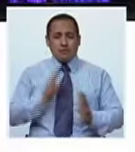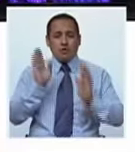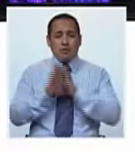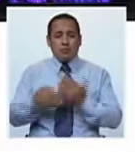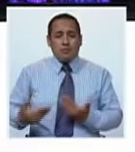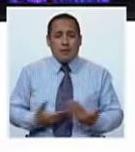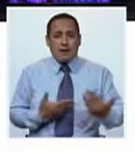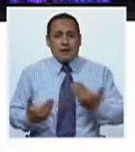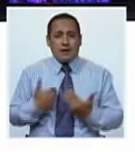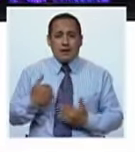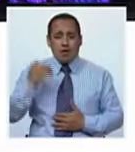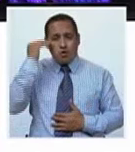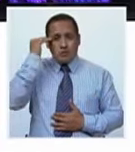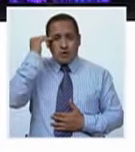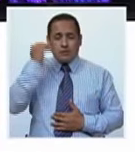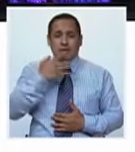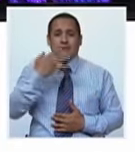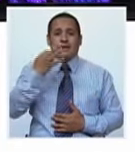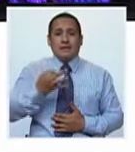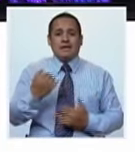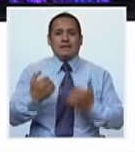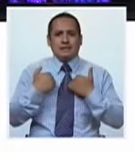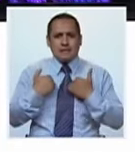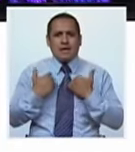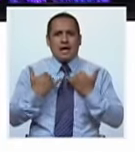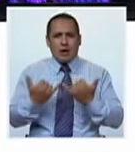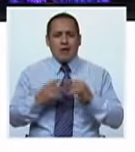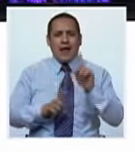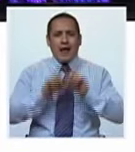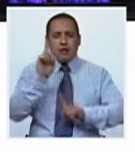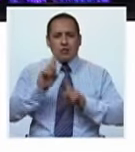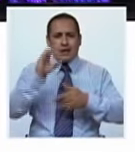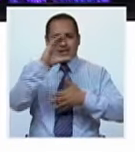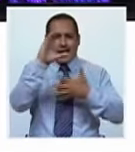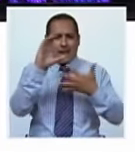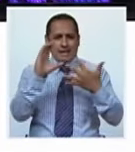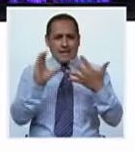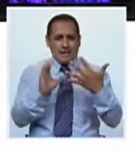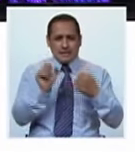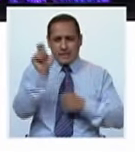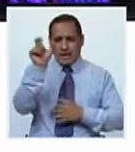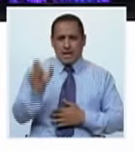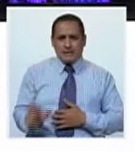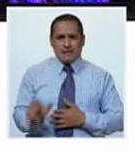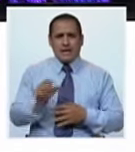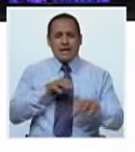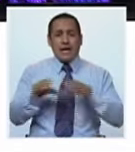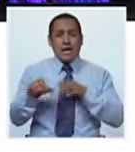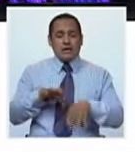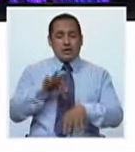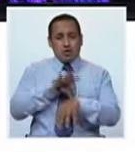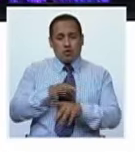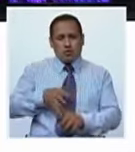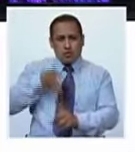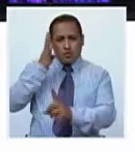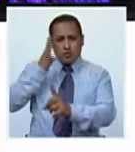un bebé con síndrome de Down en realidad tiene ciertas características que hacen que el pediatra o bueno en